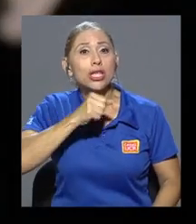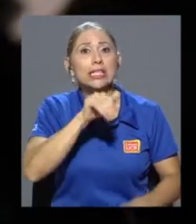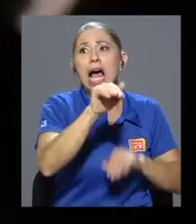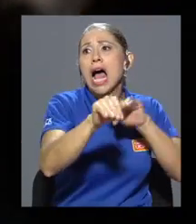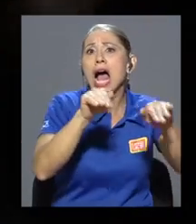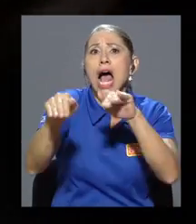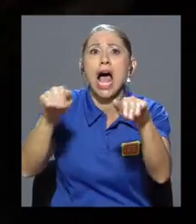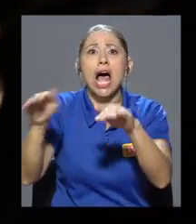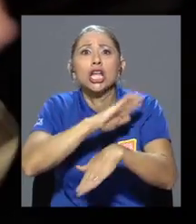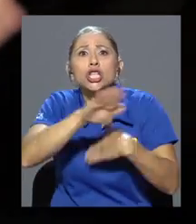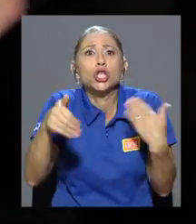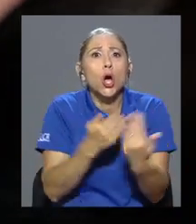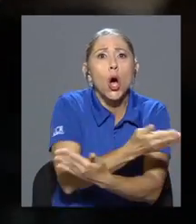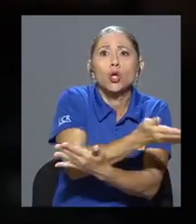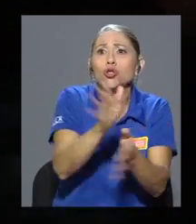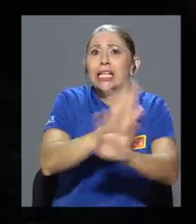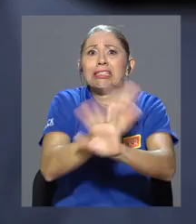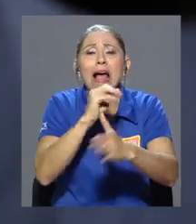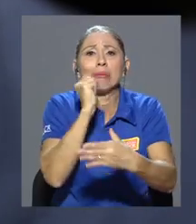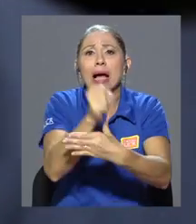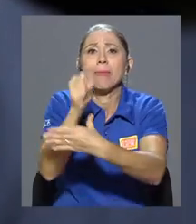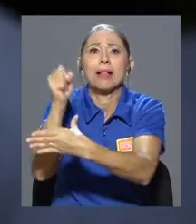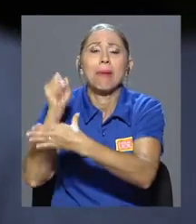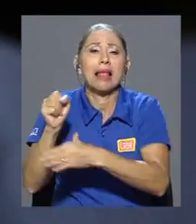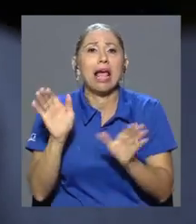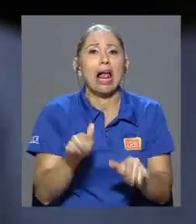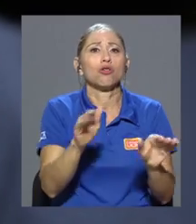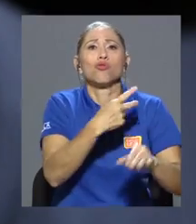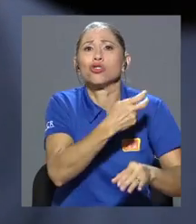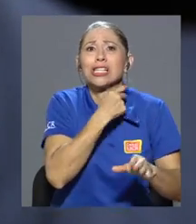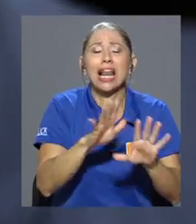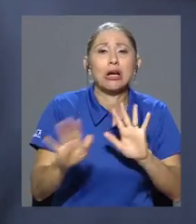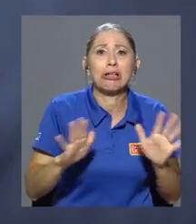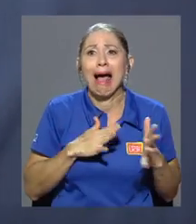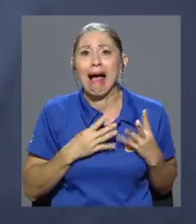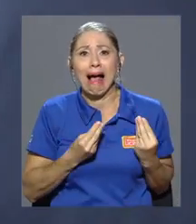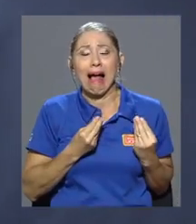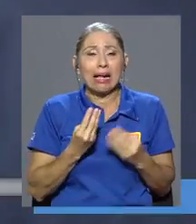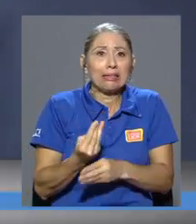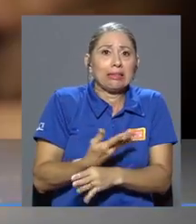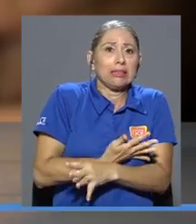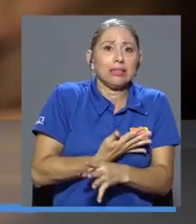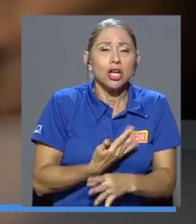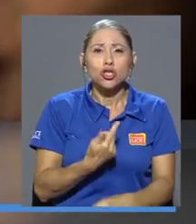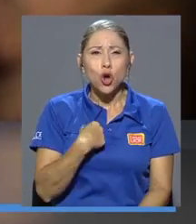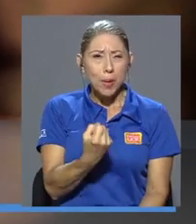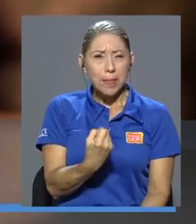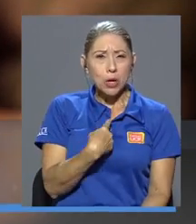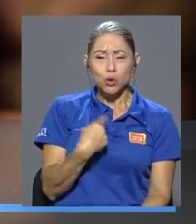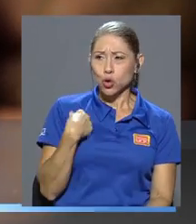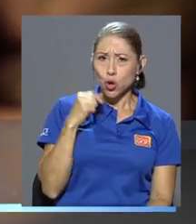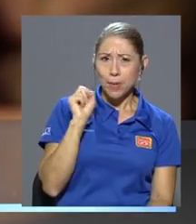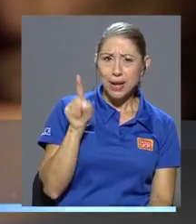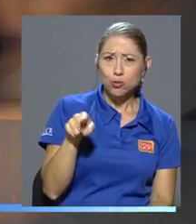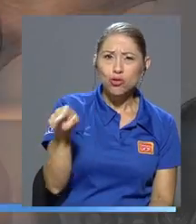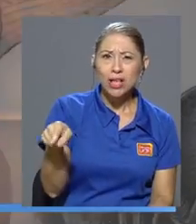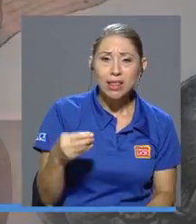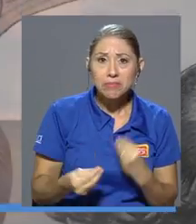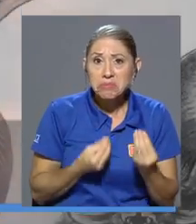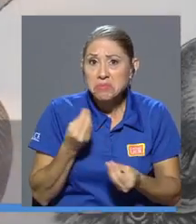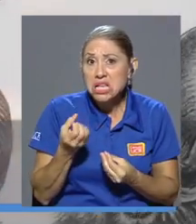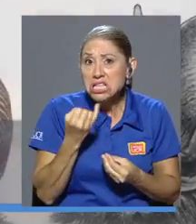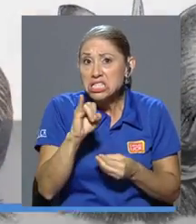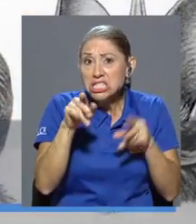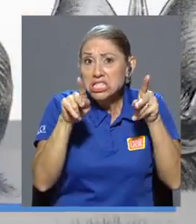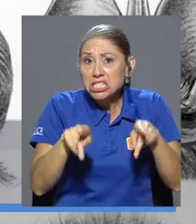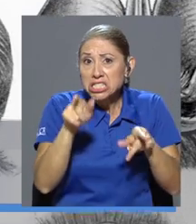deshiciéramos y matáramos a los murciélagos, ¿verdad? Aquella cosa pavorosa. Yo me pregunto ahora y se lo pregunto a usted, ¿cuáles serían las consecuencias